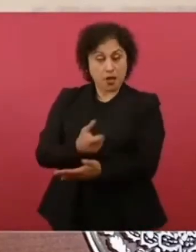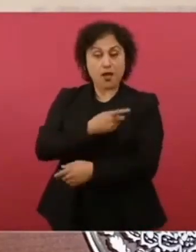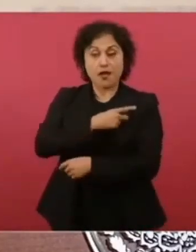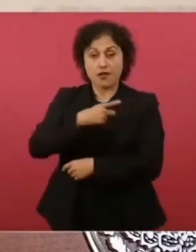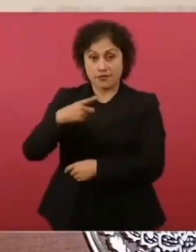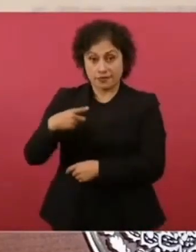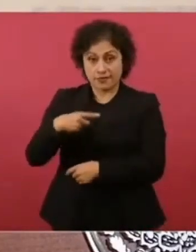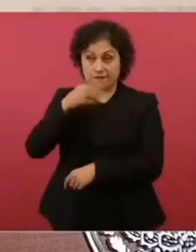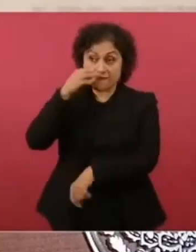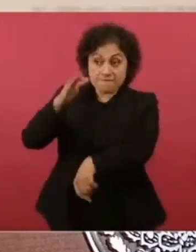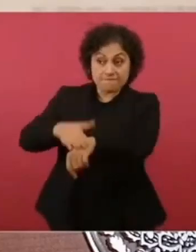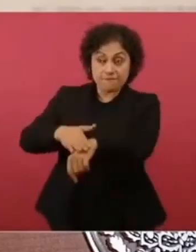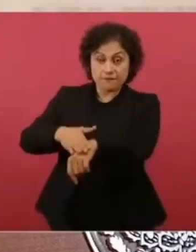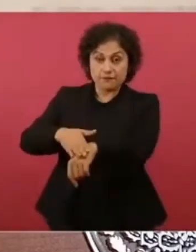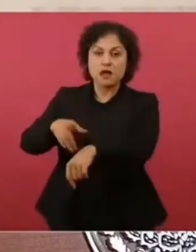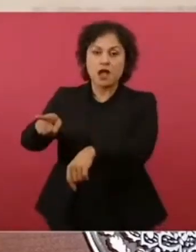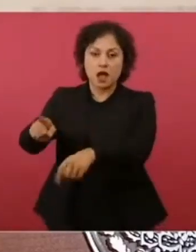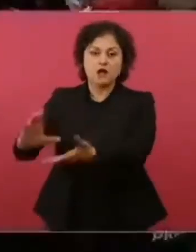y los pagó.